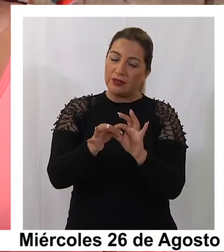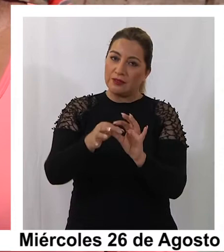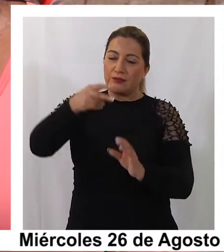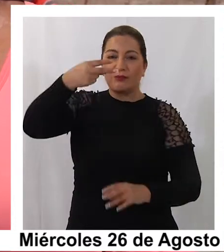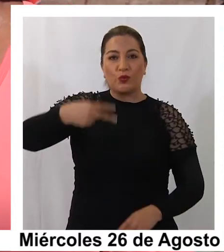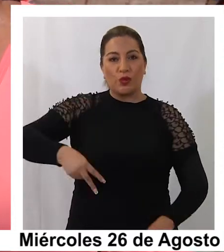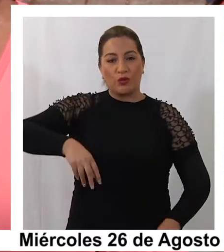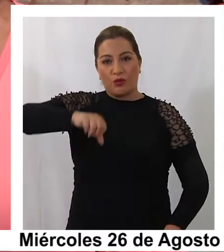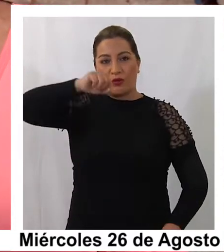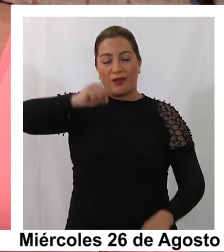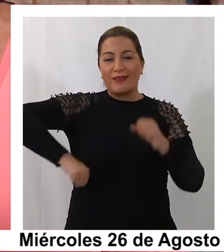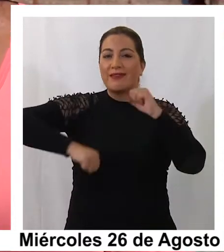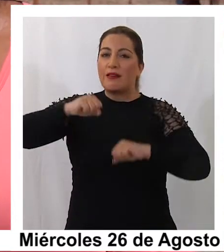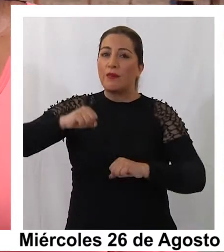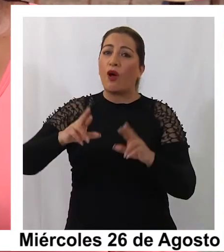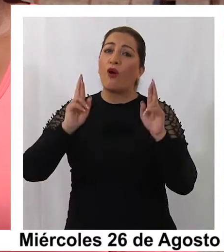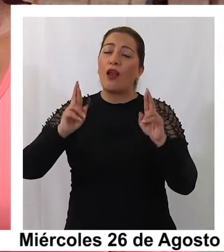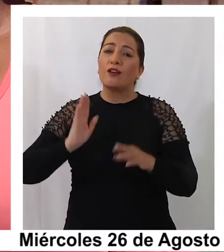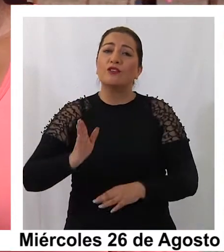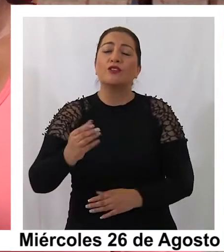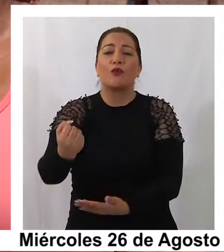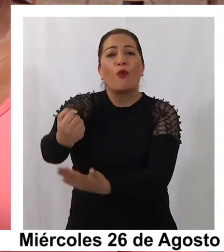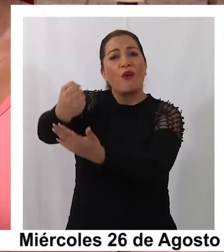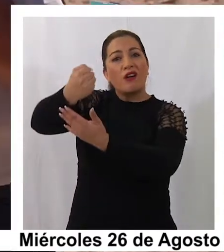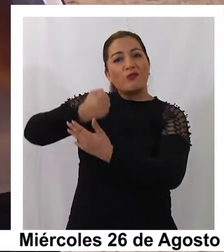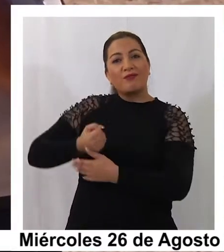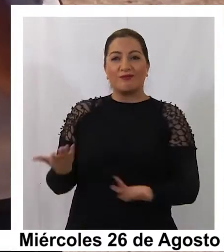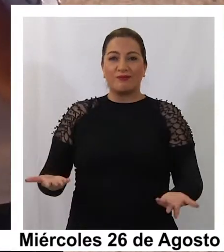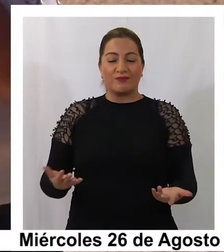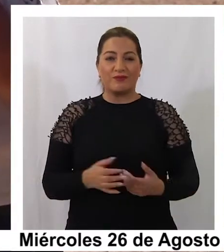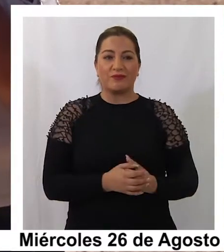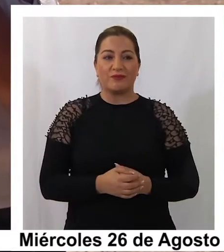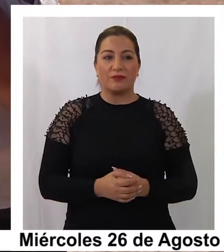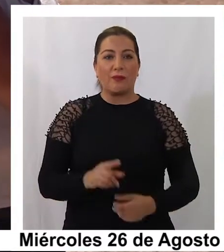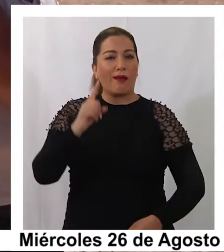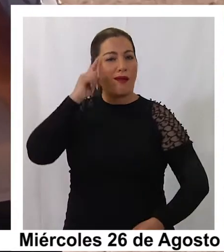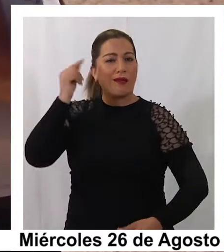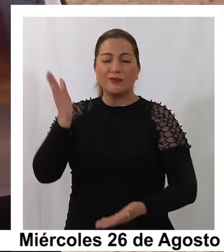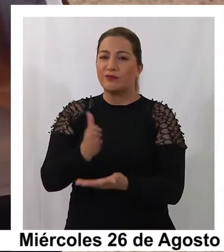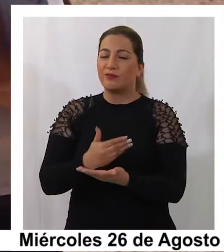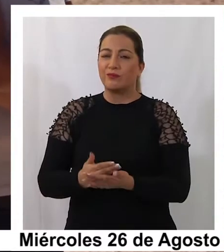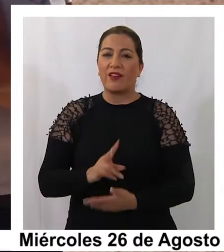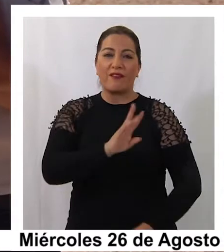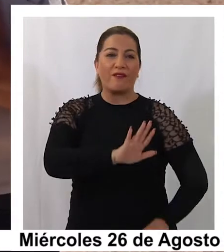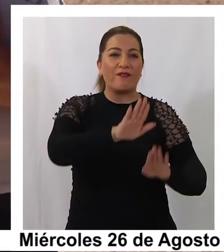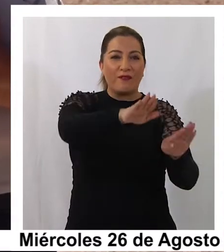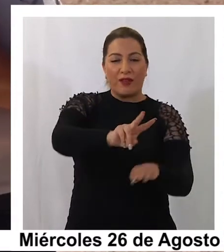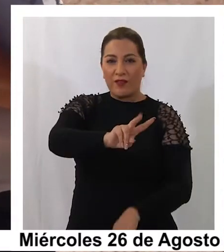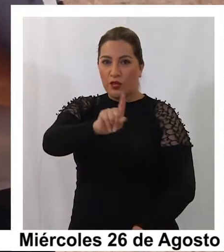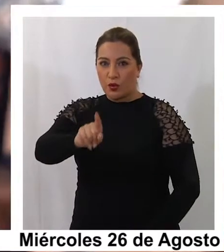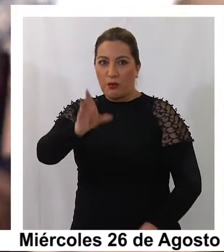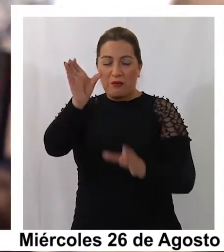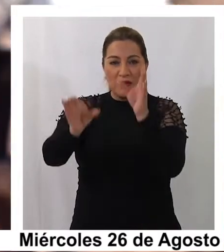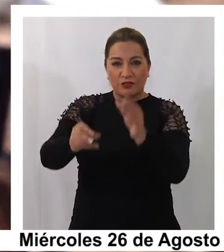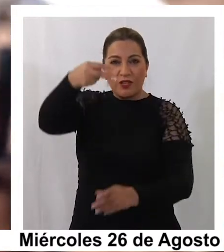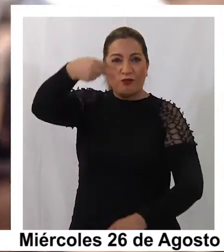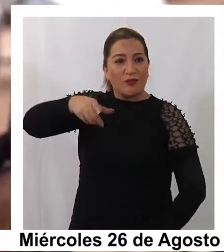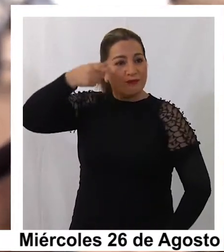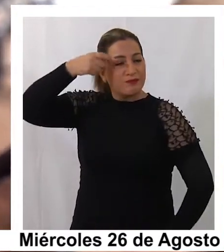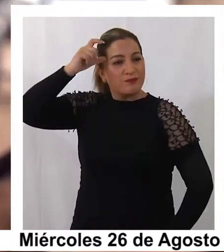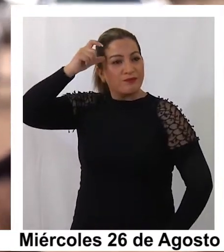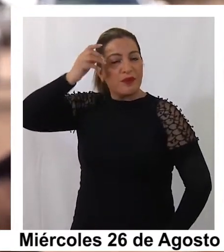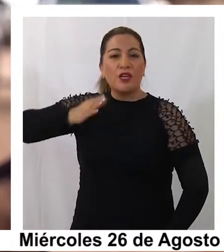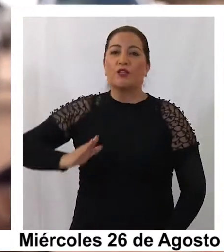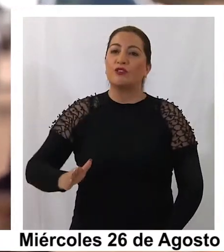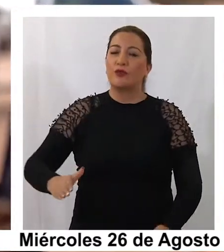empresa y ojalá que nos sigan ayudando a futuro. La iniciativa favorece a 21 ganaderos que mantienen la actividad